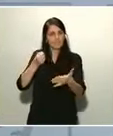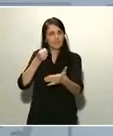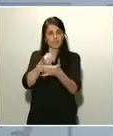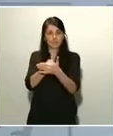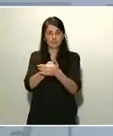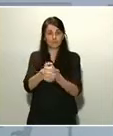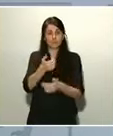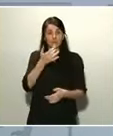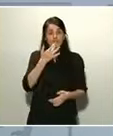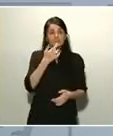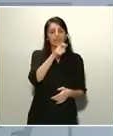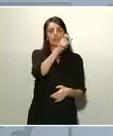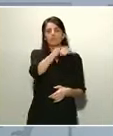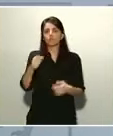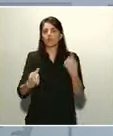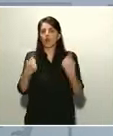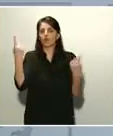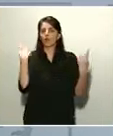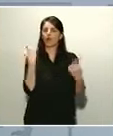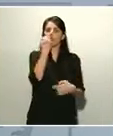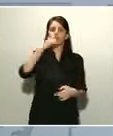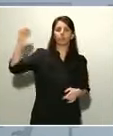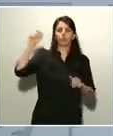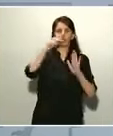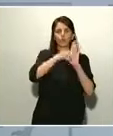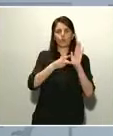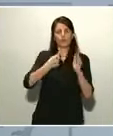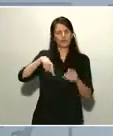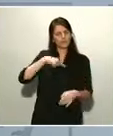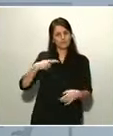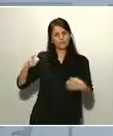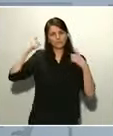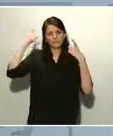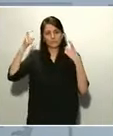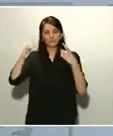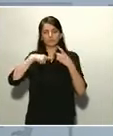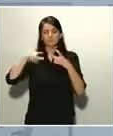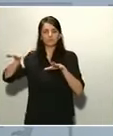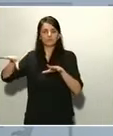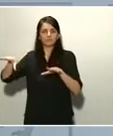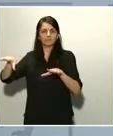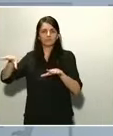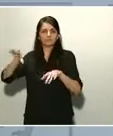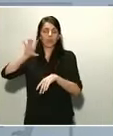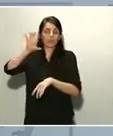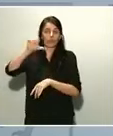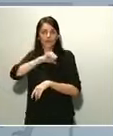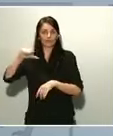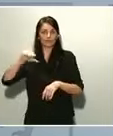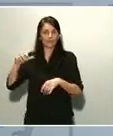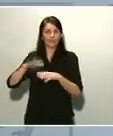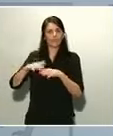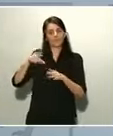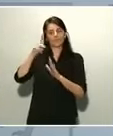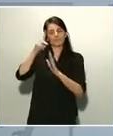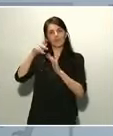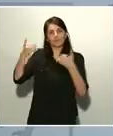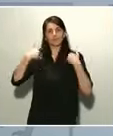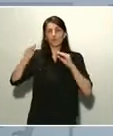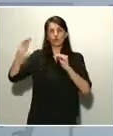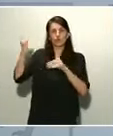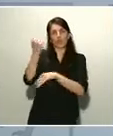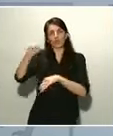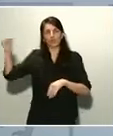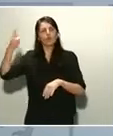responsabilidades, nosotros nos vamos a esforzar por asumirlas, aunque no nos correspondieran. Y si alguien polemiza,